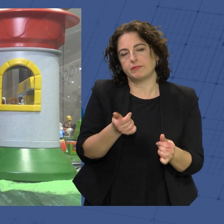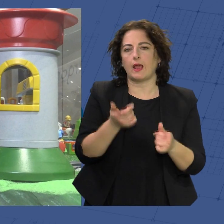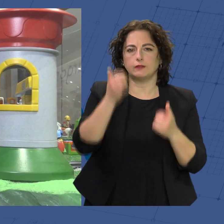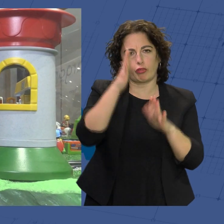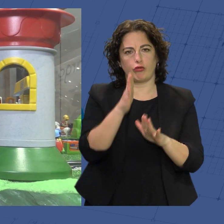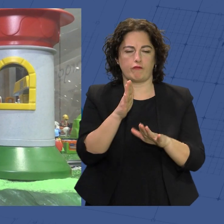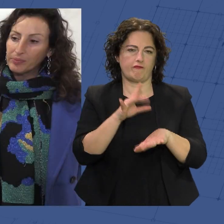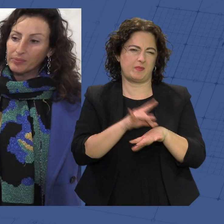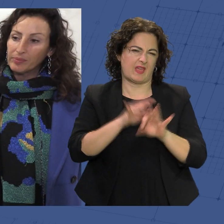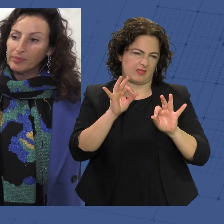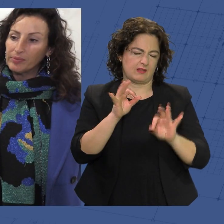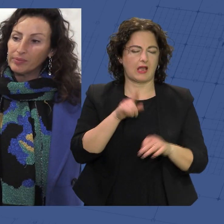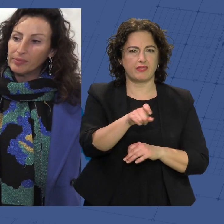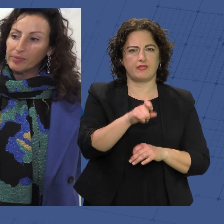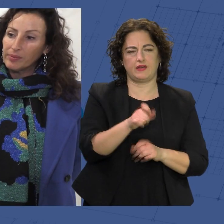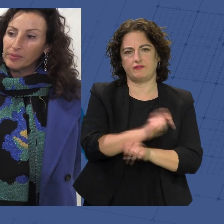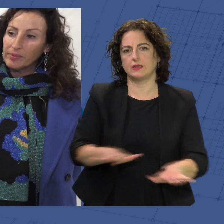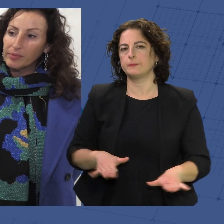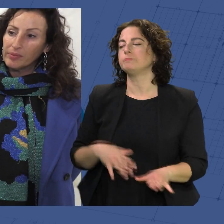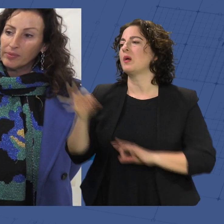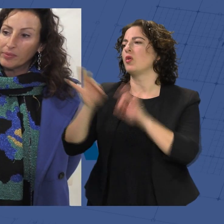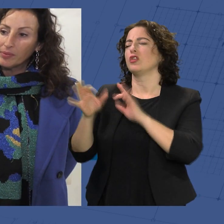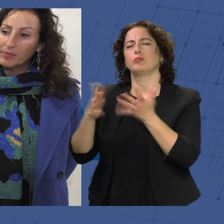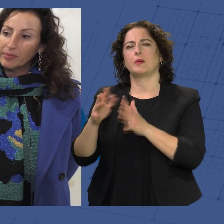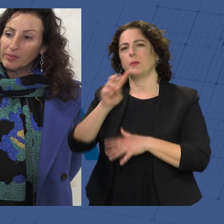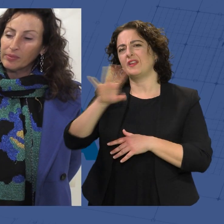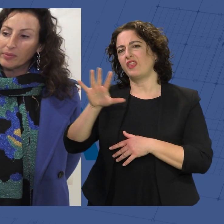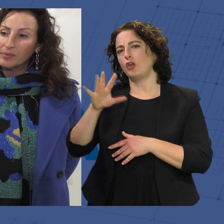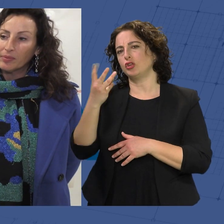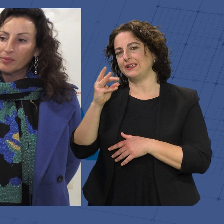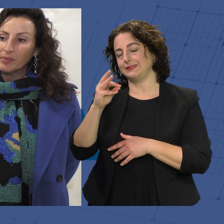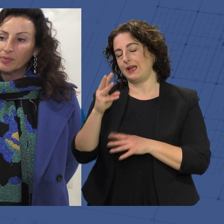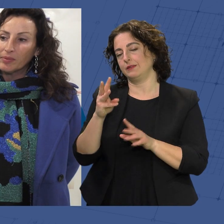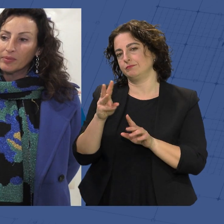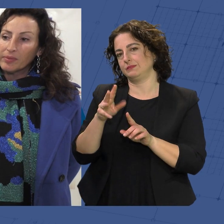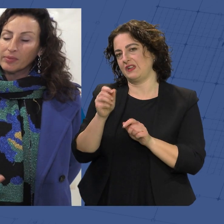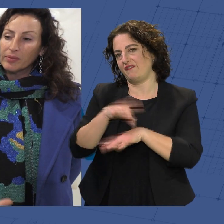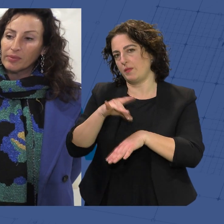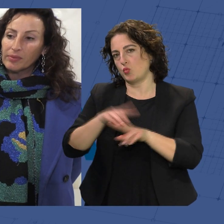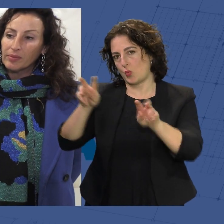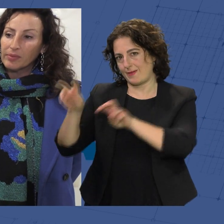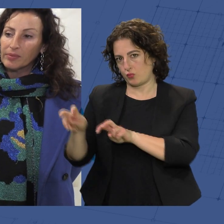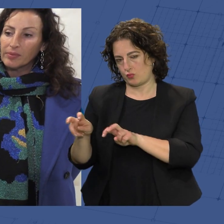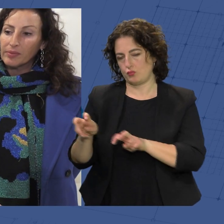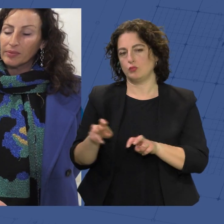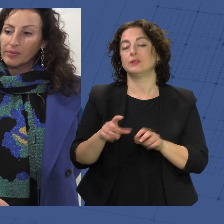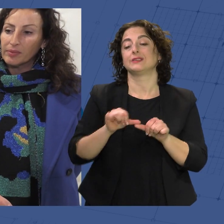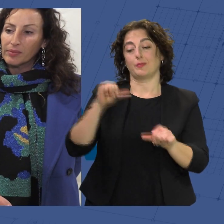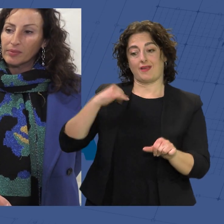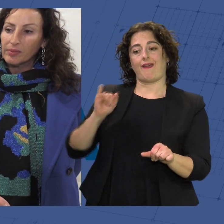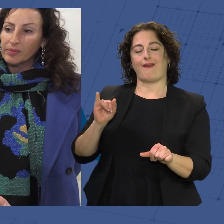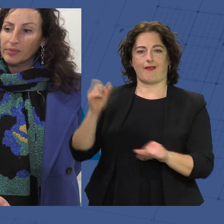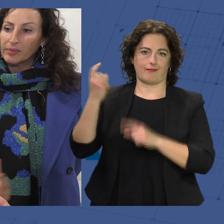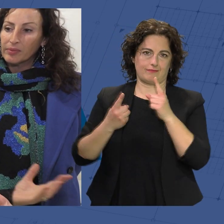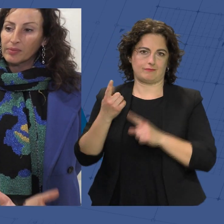como el cáncer infantil. La ratio sigue siendo la misma de 25 a 30 casos nuevos, pero no son los nuevos, son los que hay, porque el cáncer ya sabemos